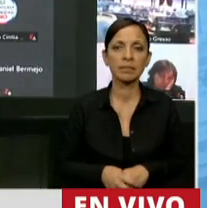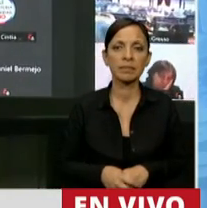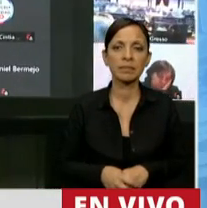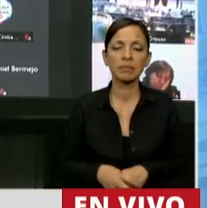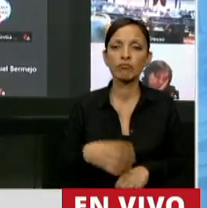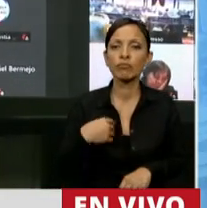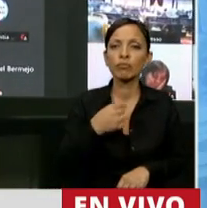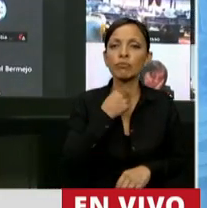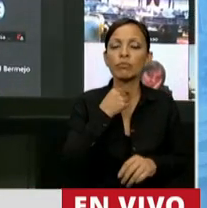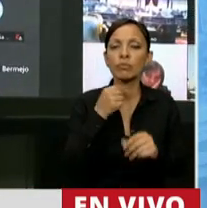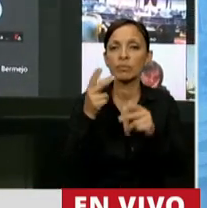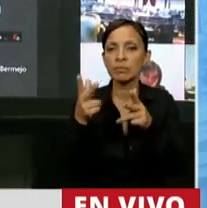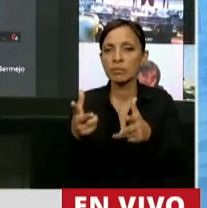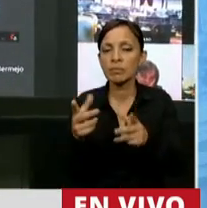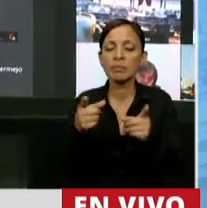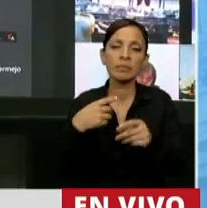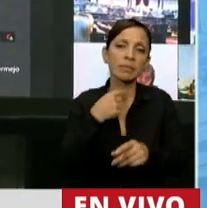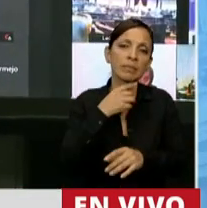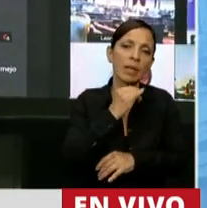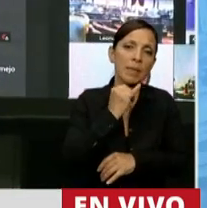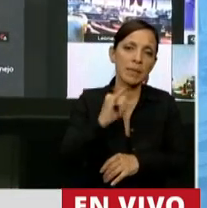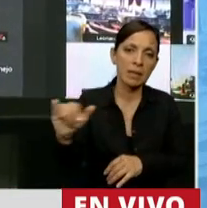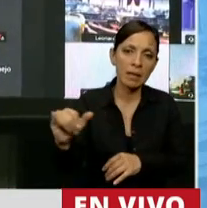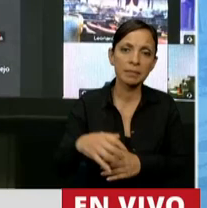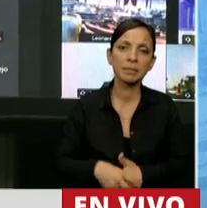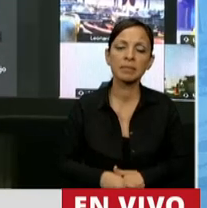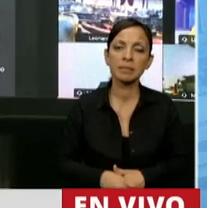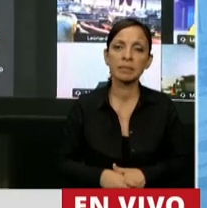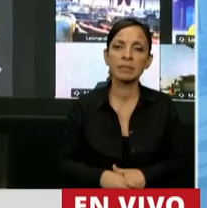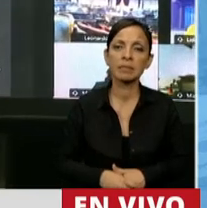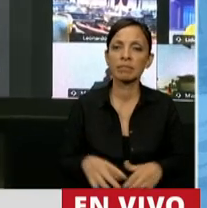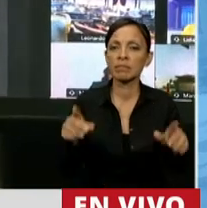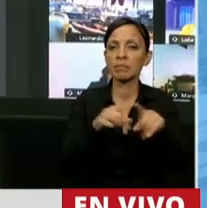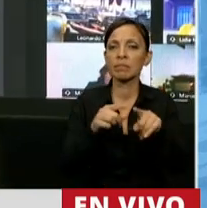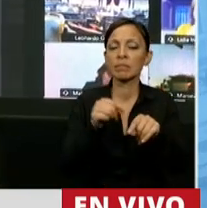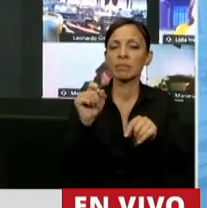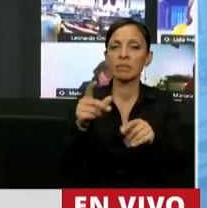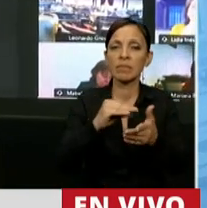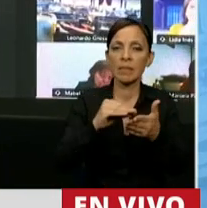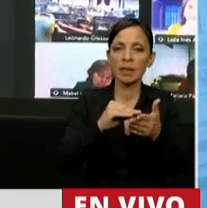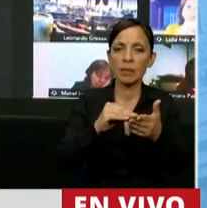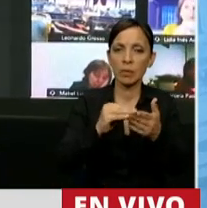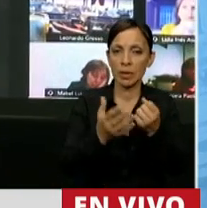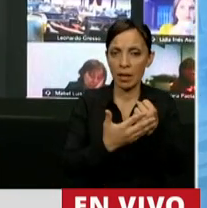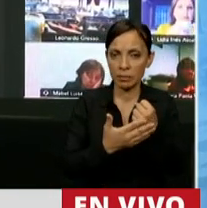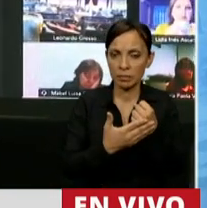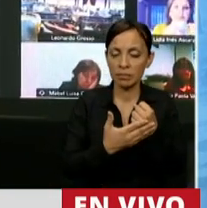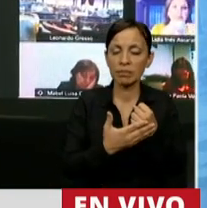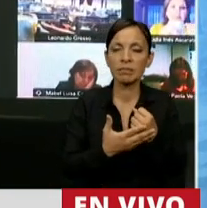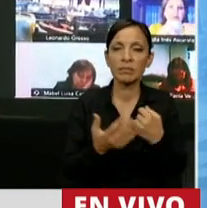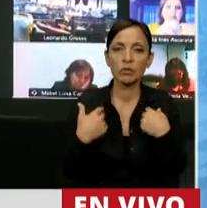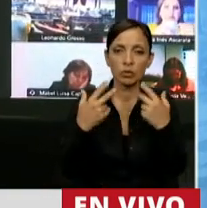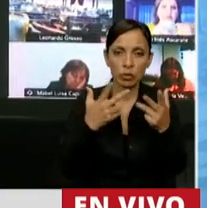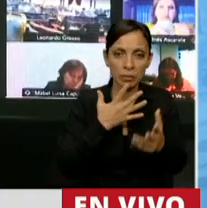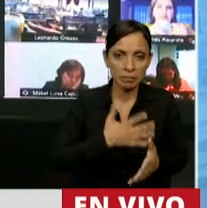yo quiero decir y recordar también, como recordó el diputado de la izquierda, y me alegro también que el diputado de la